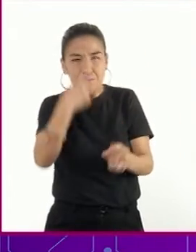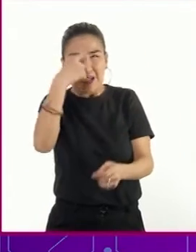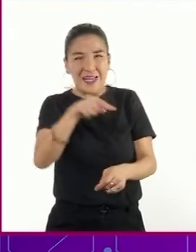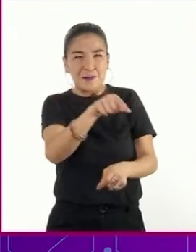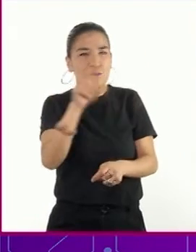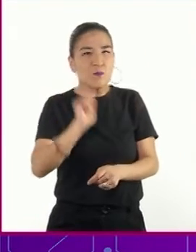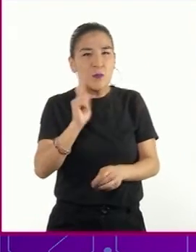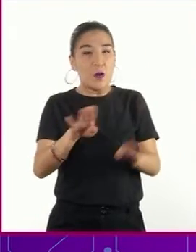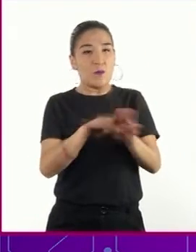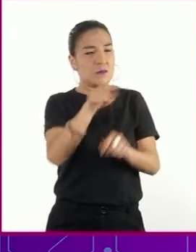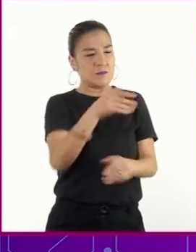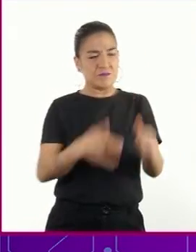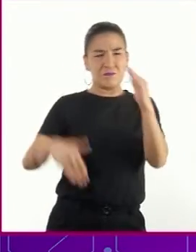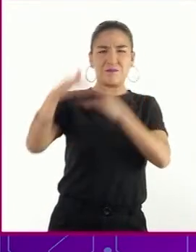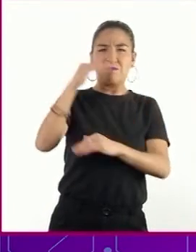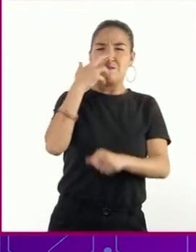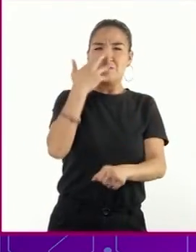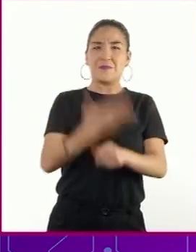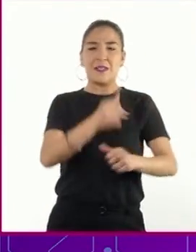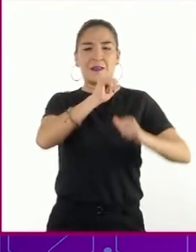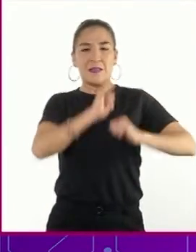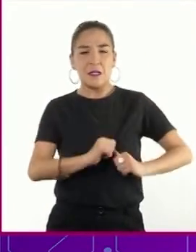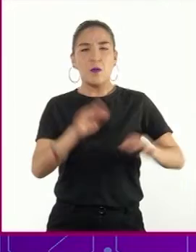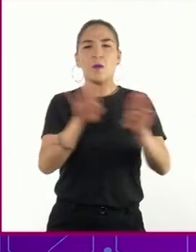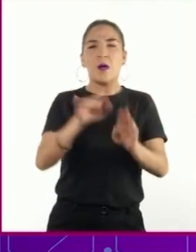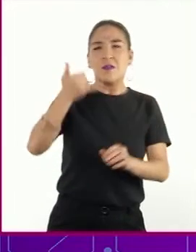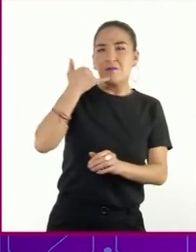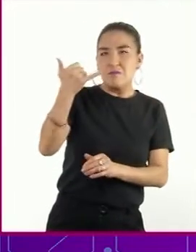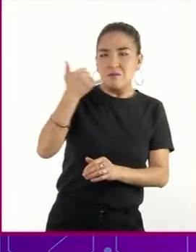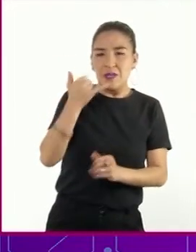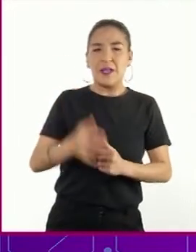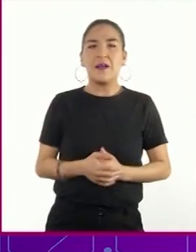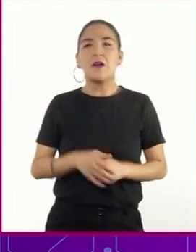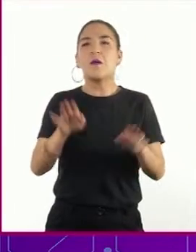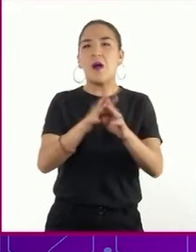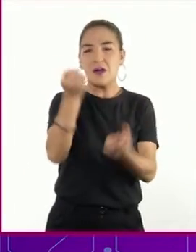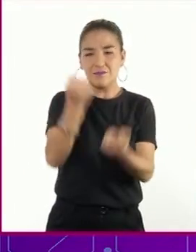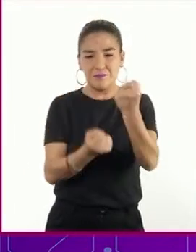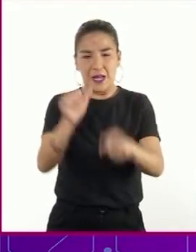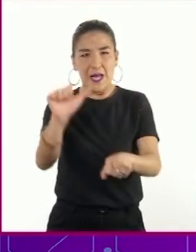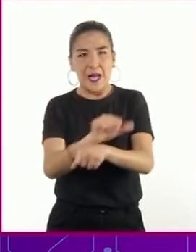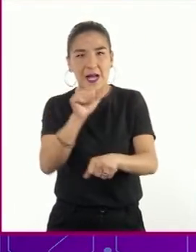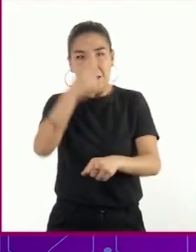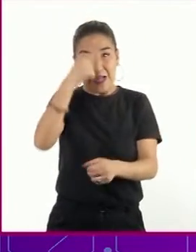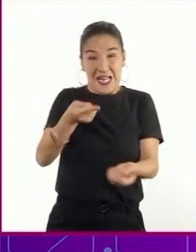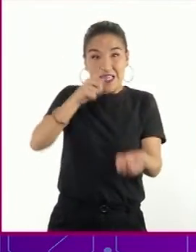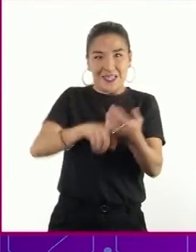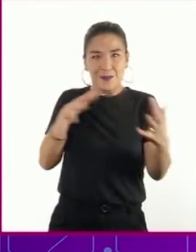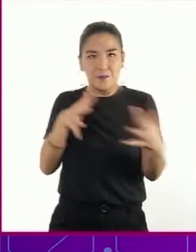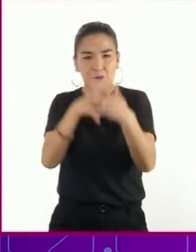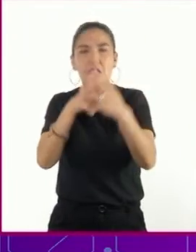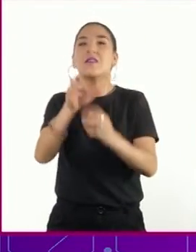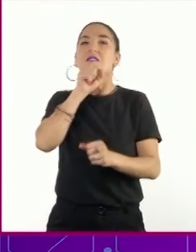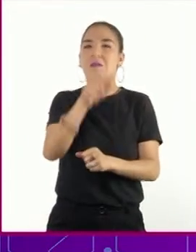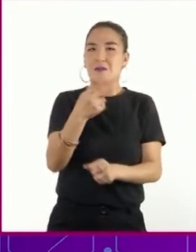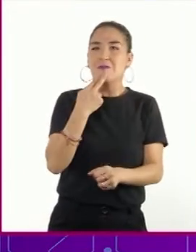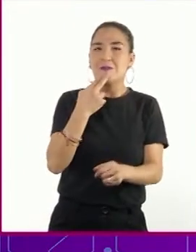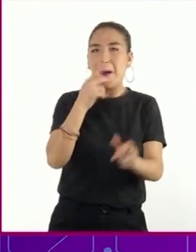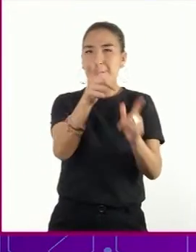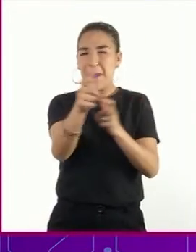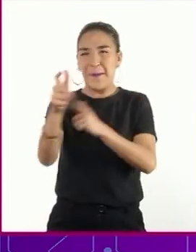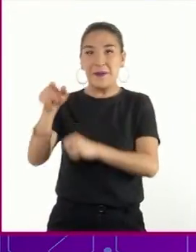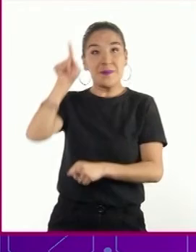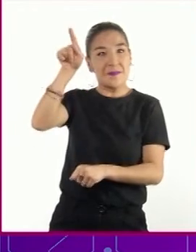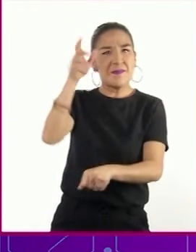máxima responsabilidad, como en labores telegráficas, conducción de automóviles e incluso en el uso de armas. En Estados